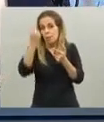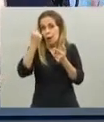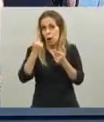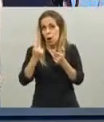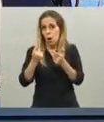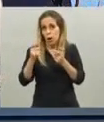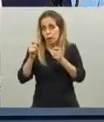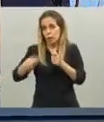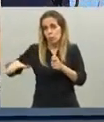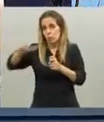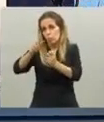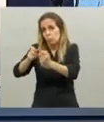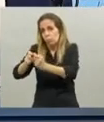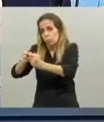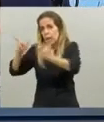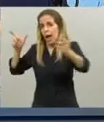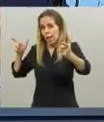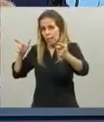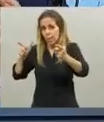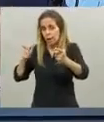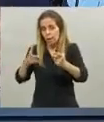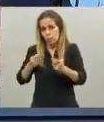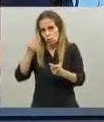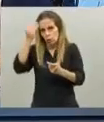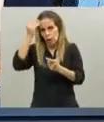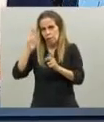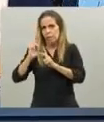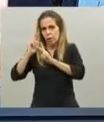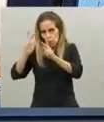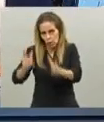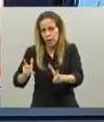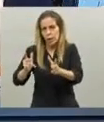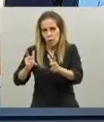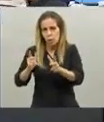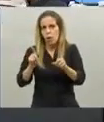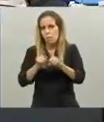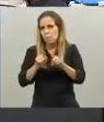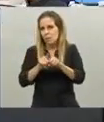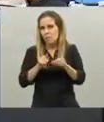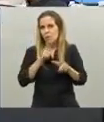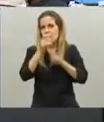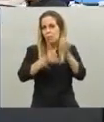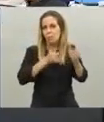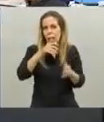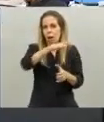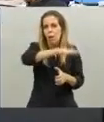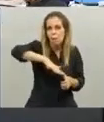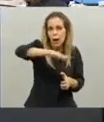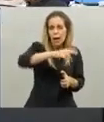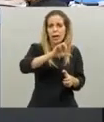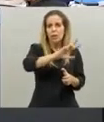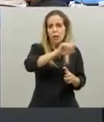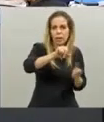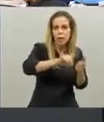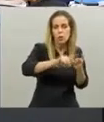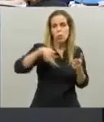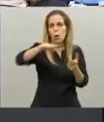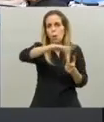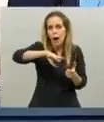la provincia más grande lo he dicho varias veces lo reitero porque hablaban recién lo que pasó en el barrio 31 en el 1, 11, 14